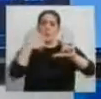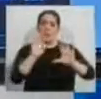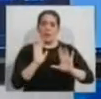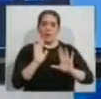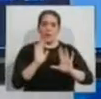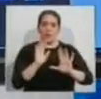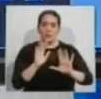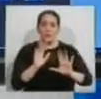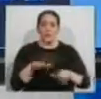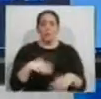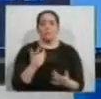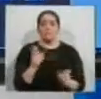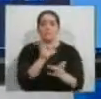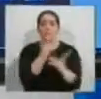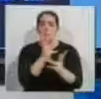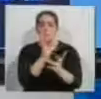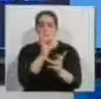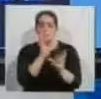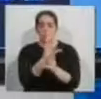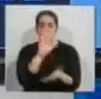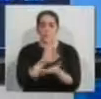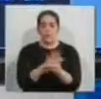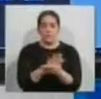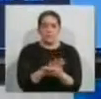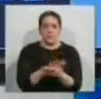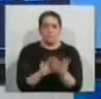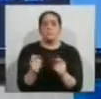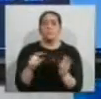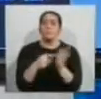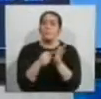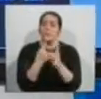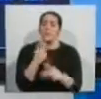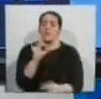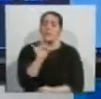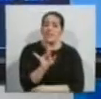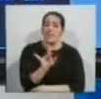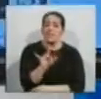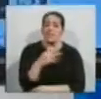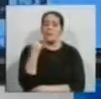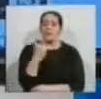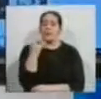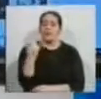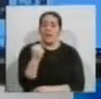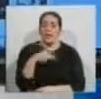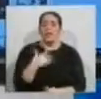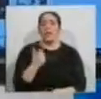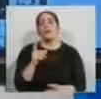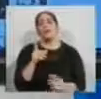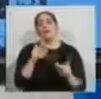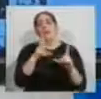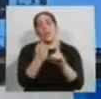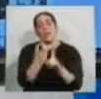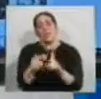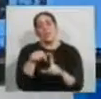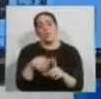presionar, dejas de grabar. Bueno, la característica de Hyperlapse es que es genial porque nos permite grabar videos mucho más largos.